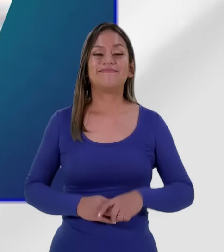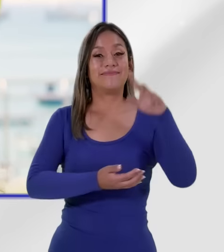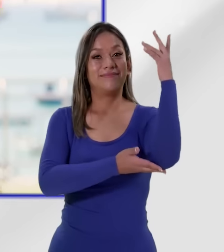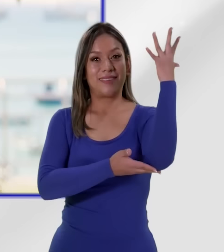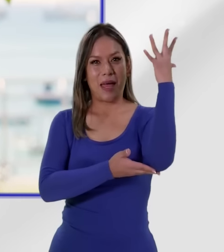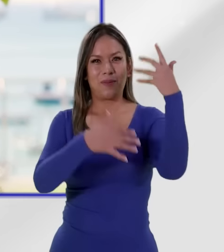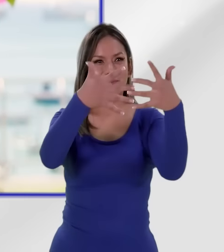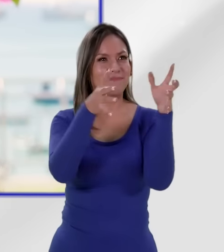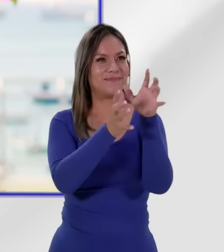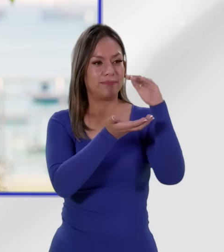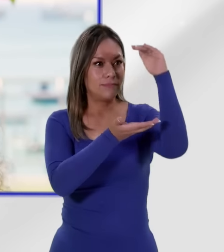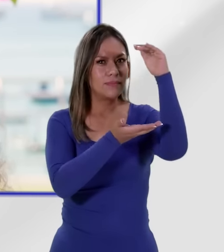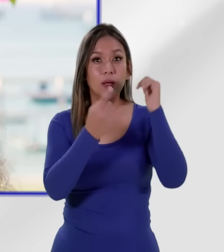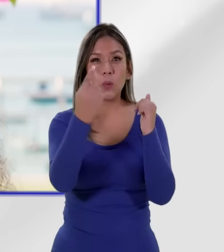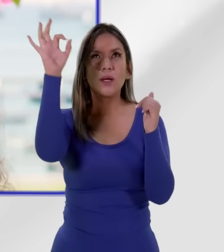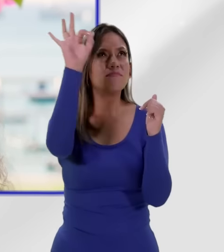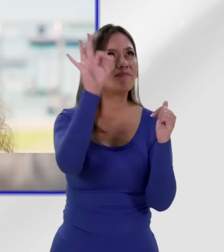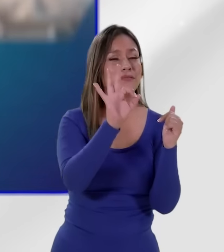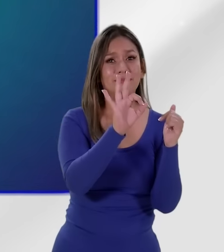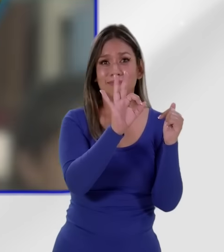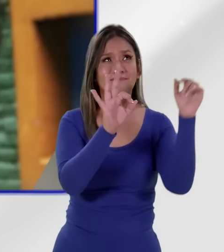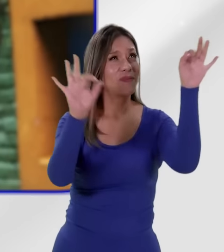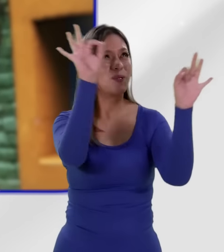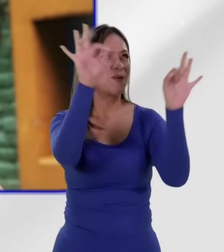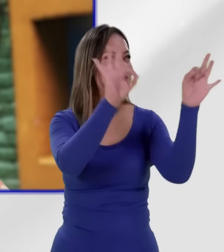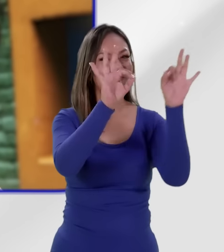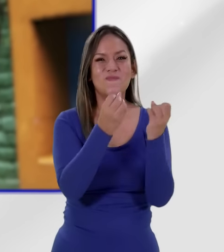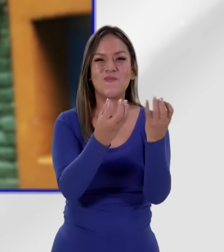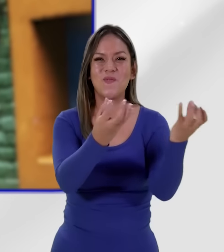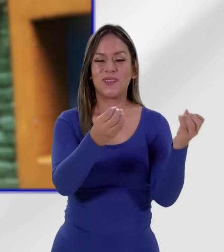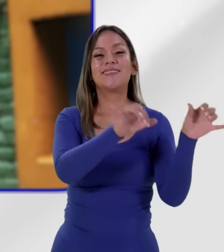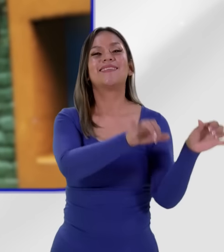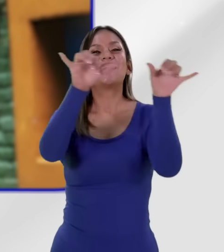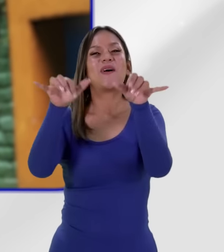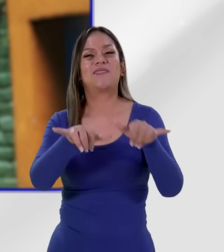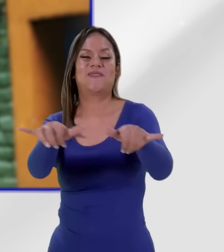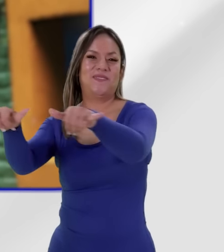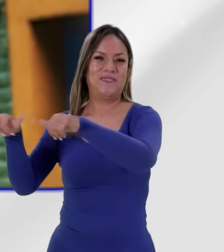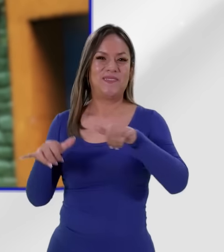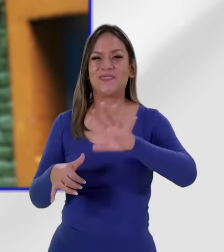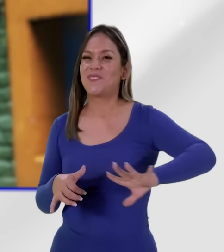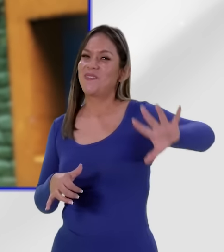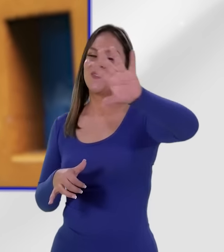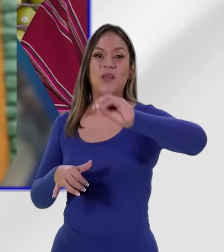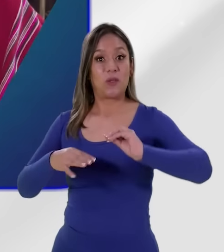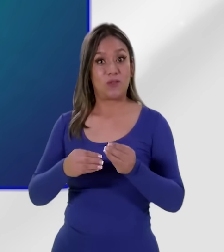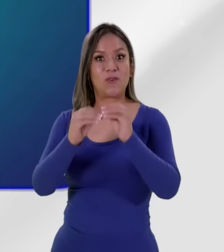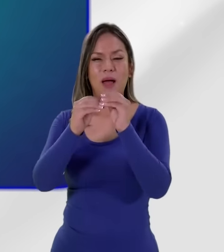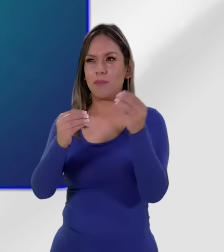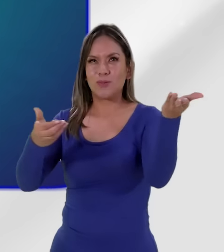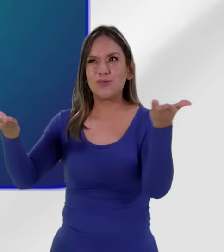Un panal no se construye con una sola abeja. Lo mismo pasa con la democracia, la construimos todos.